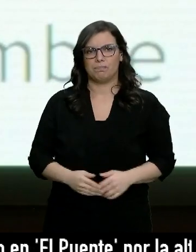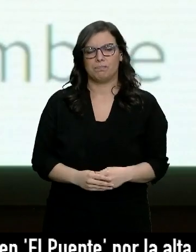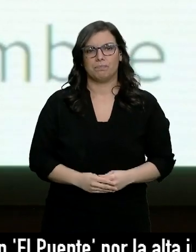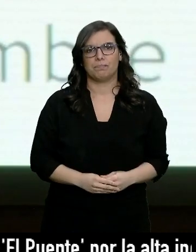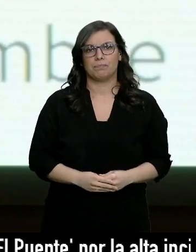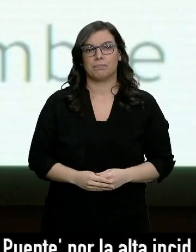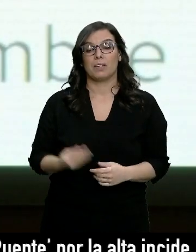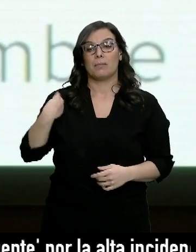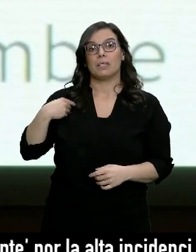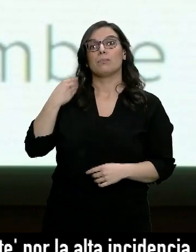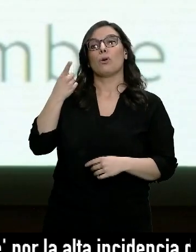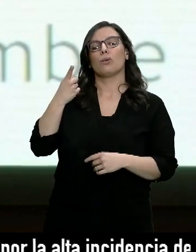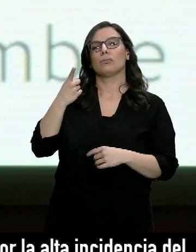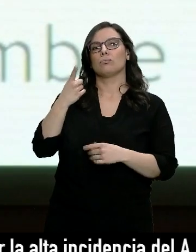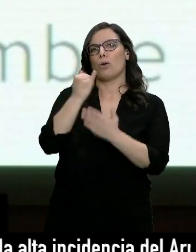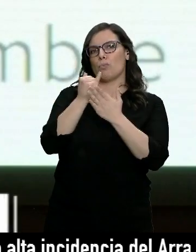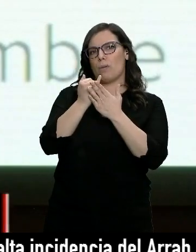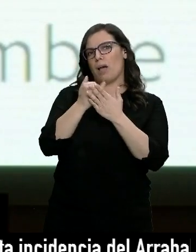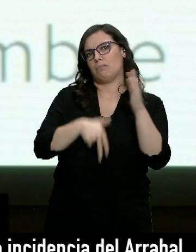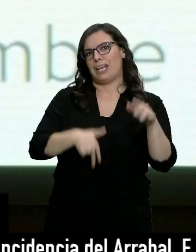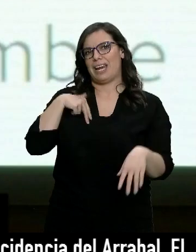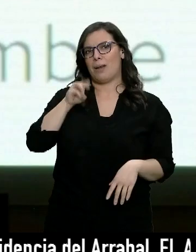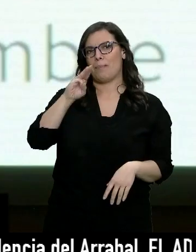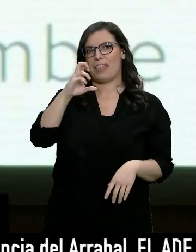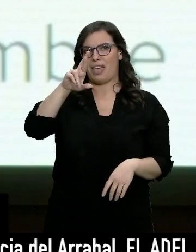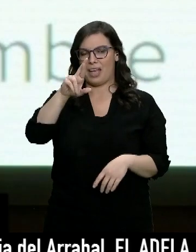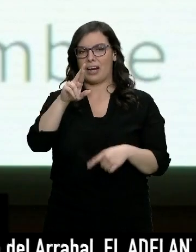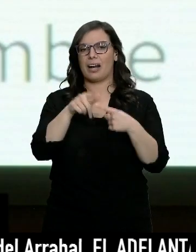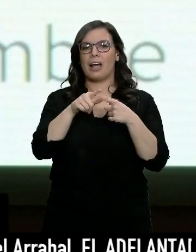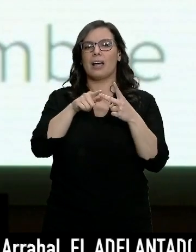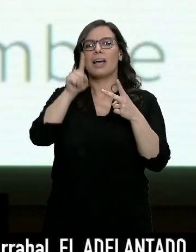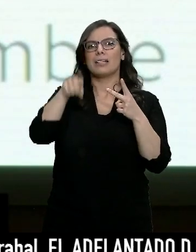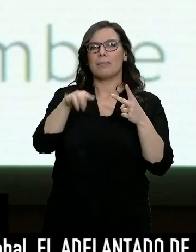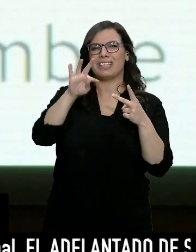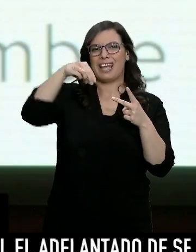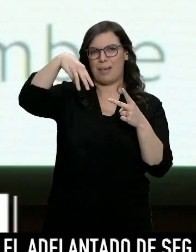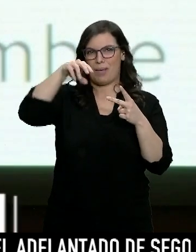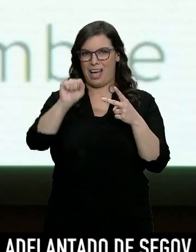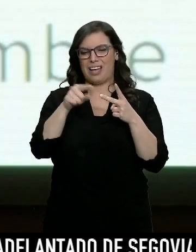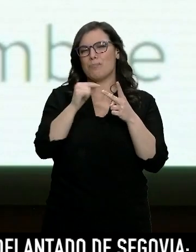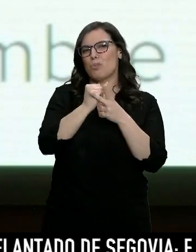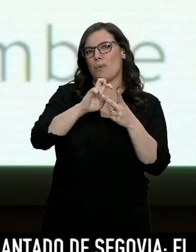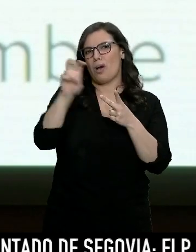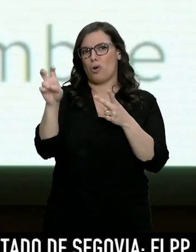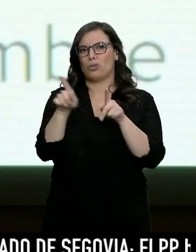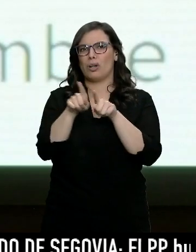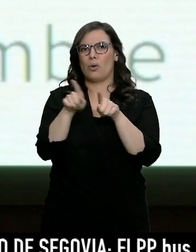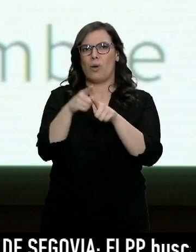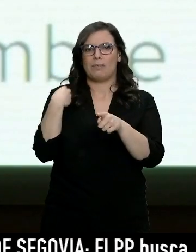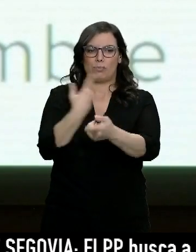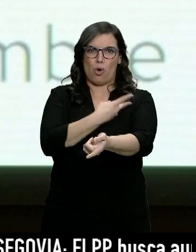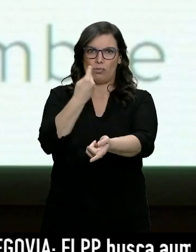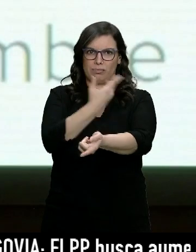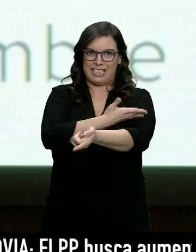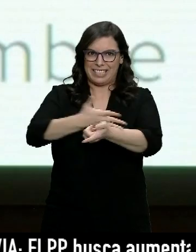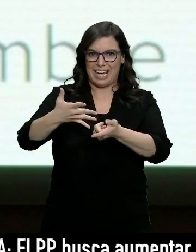Junto a la PCR, que es la prueba estándar, se validen también, se dan por buenas las pruebas de TMA, unas pruebas basadas en análisis de plasma sanguíneo,